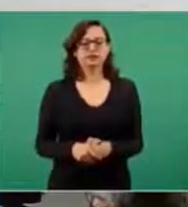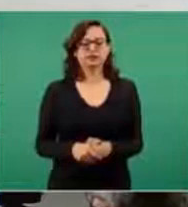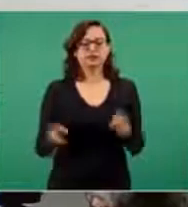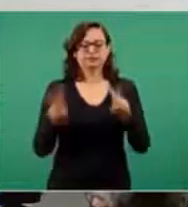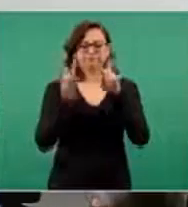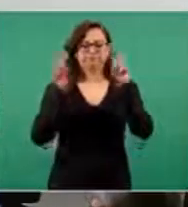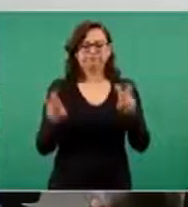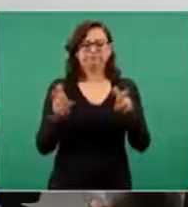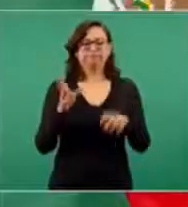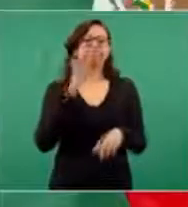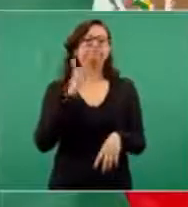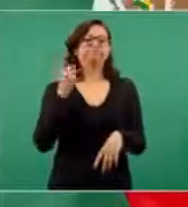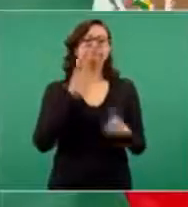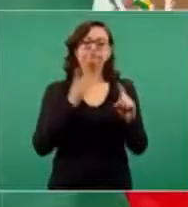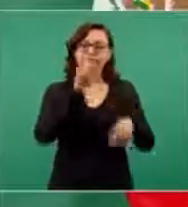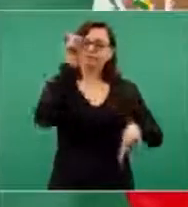deja sin país,